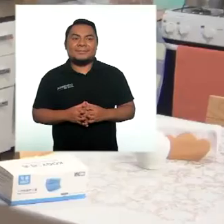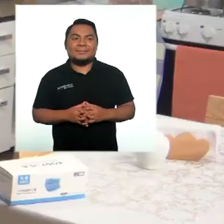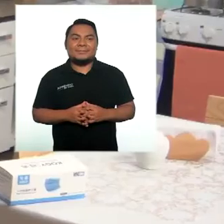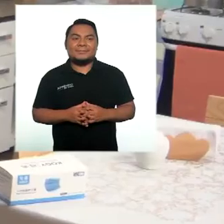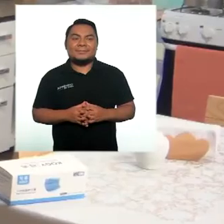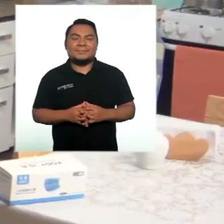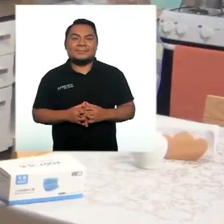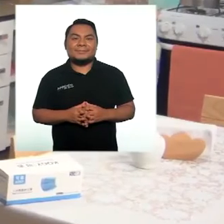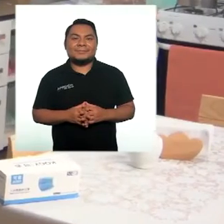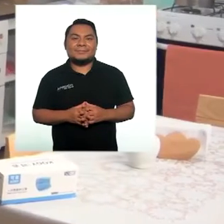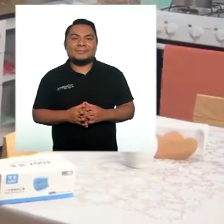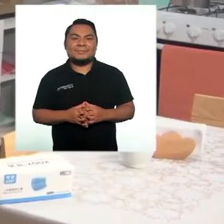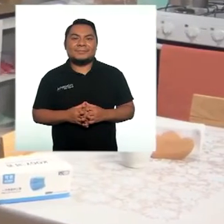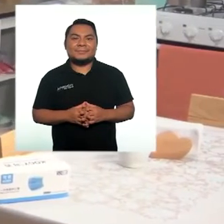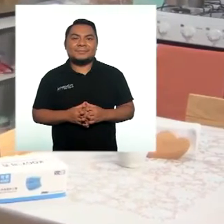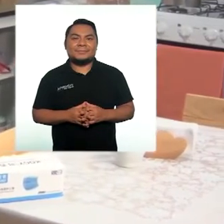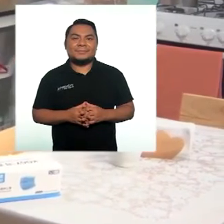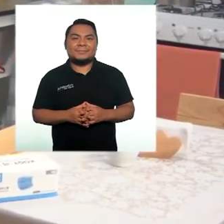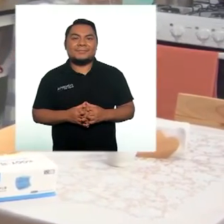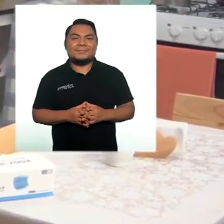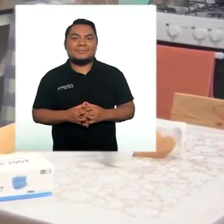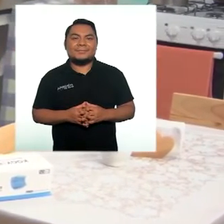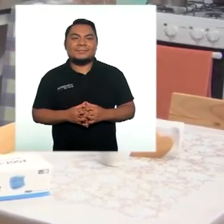Hola familias, ¿cómo están?